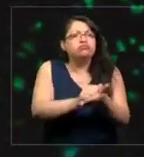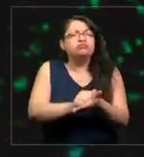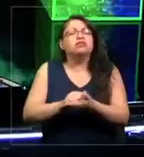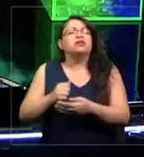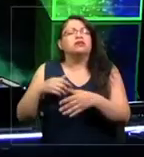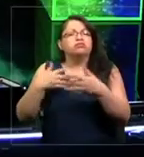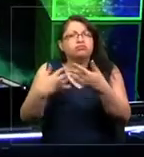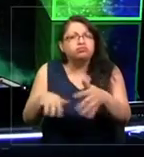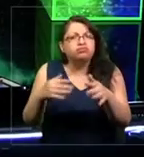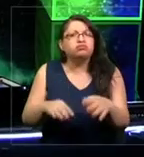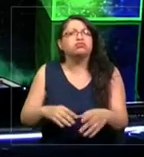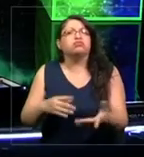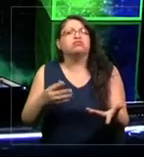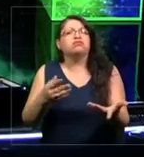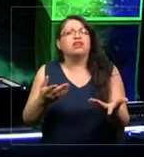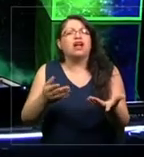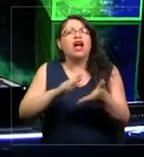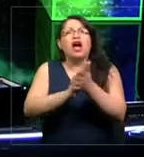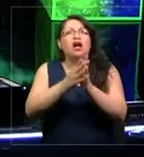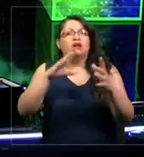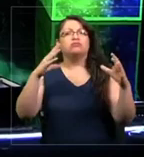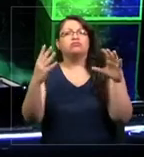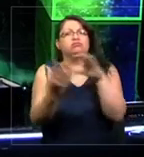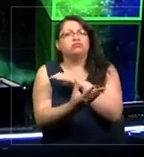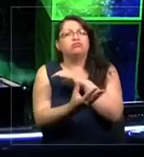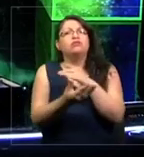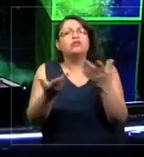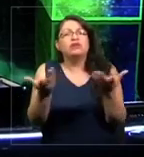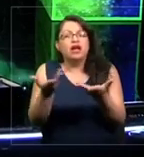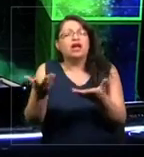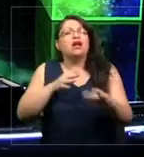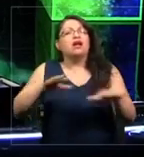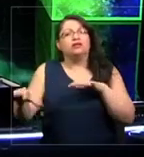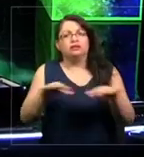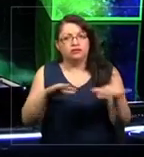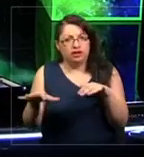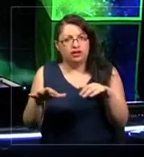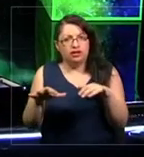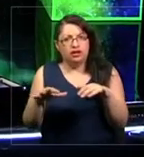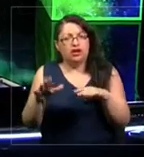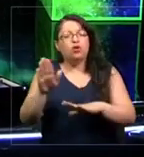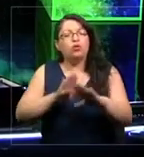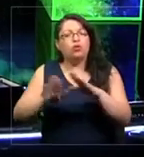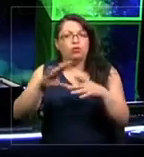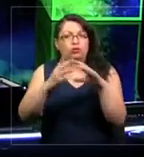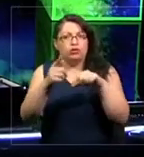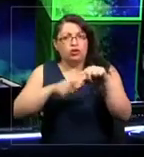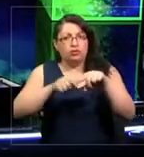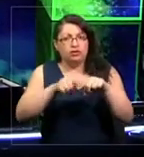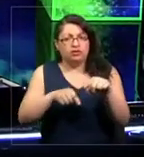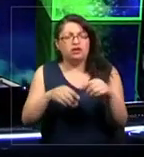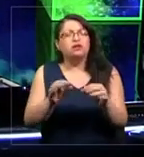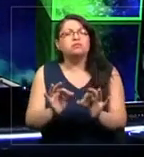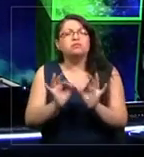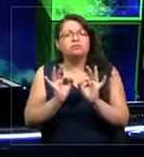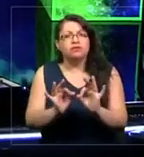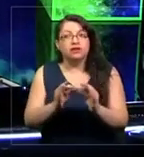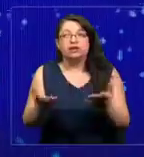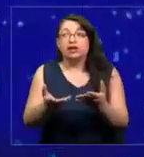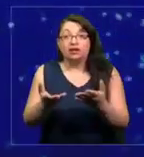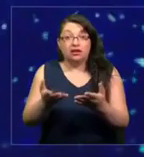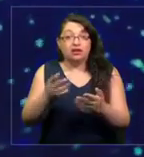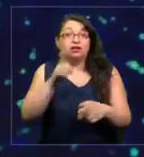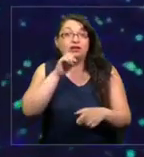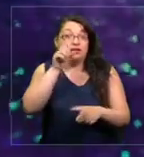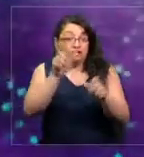exigirle al resto del mundo acción por el cambio climático. Y en particular fueron